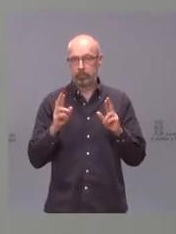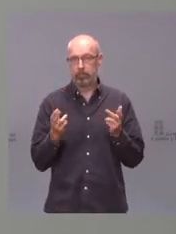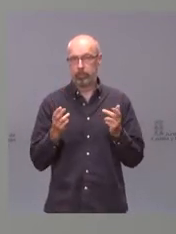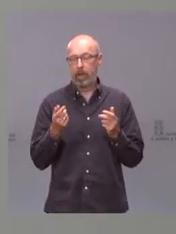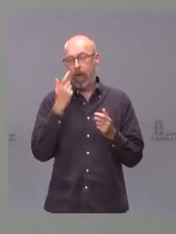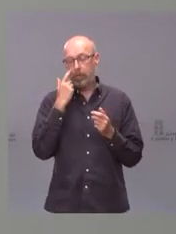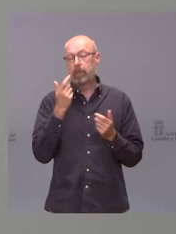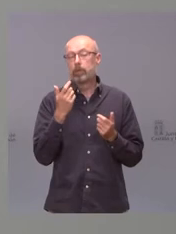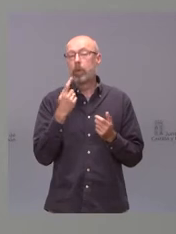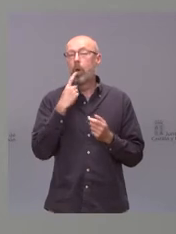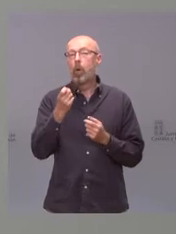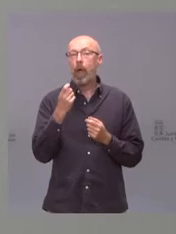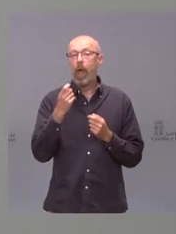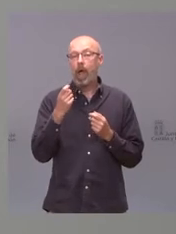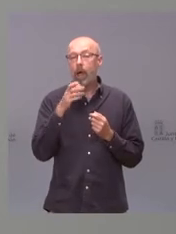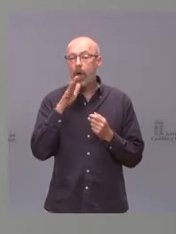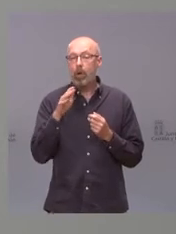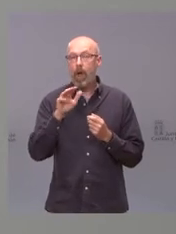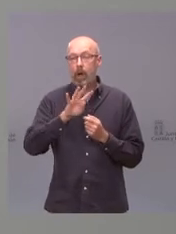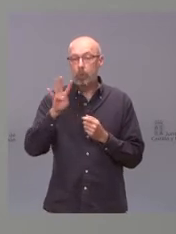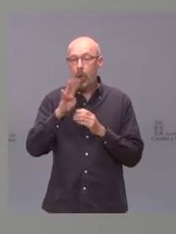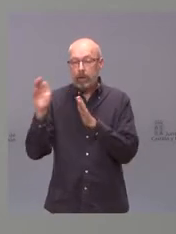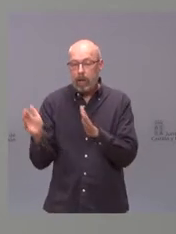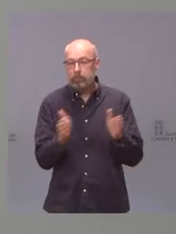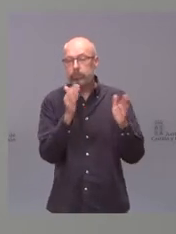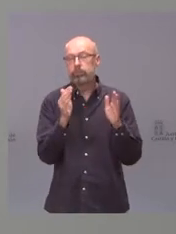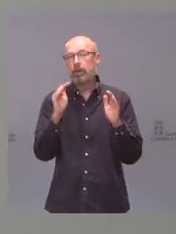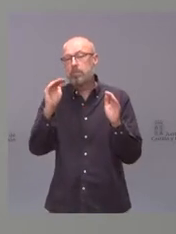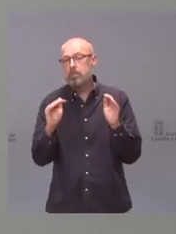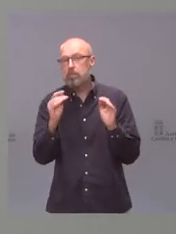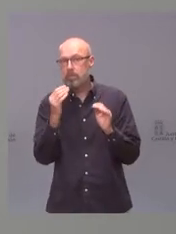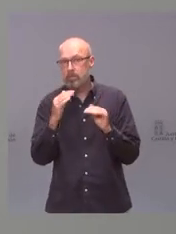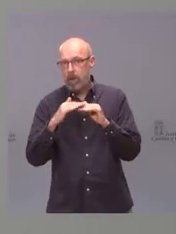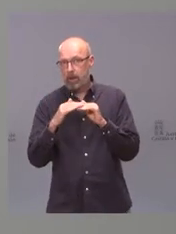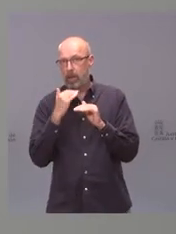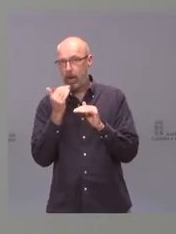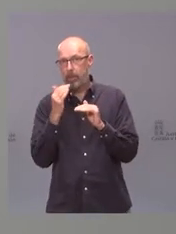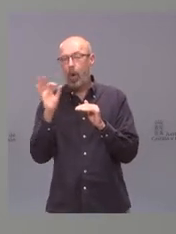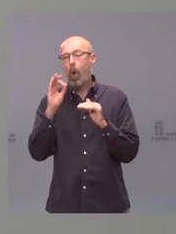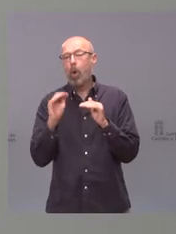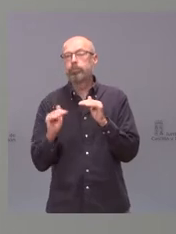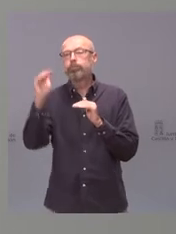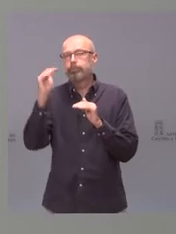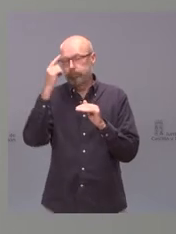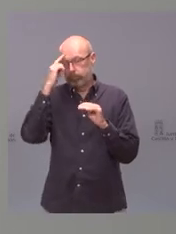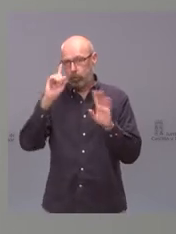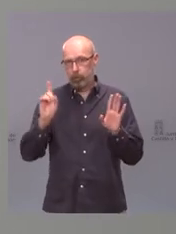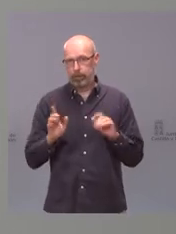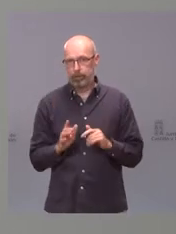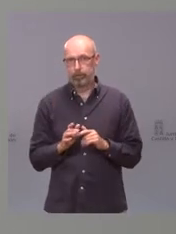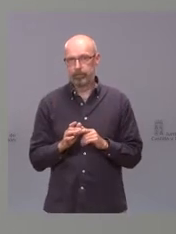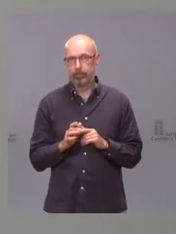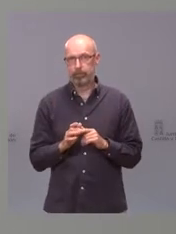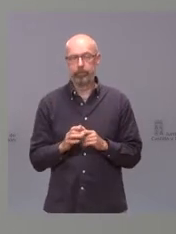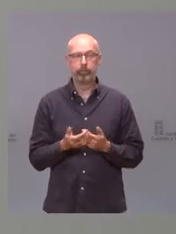una ola de una envergadura pequeña o vamos a tener un mayor impacto y esperemos que no sea como el que hemos tenido